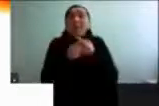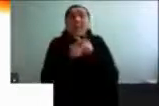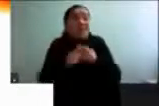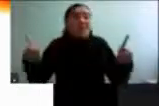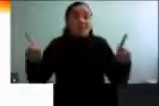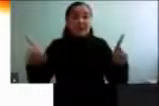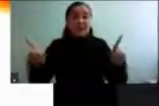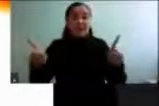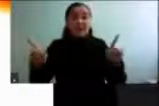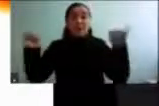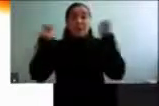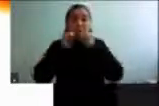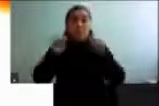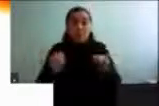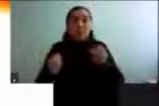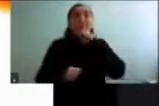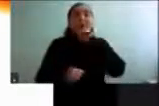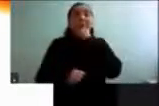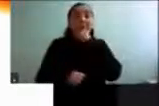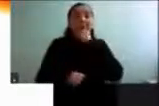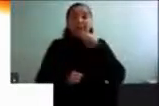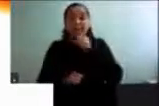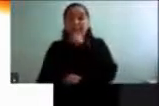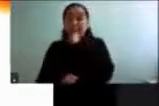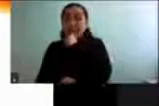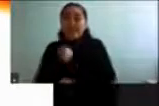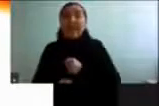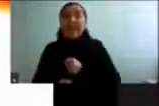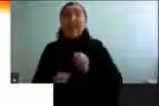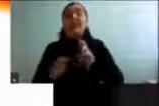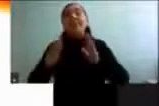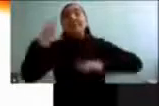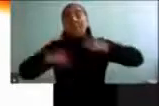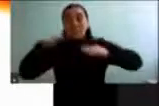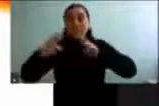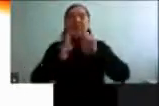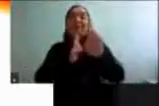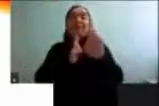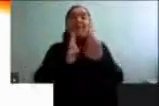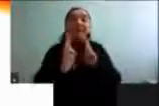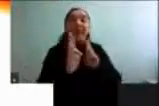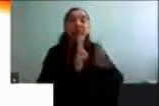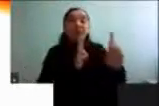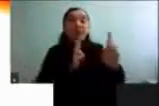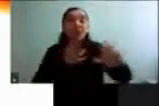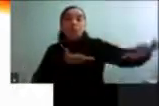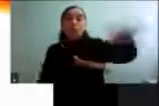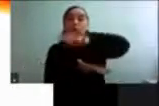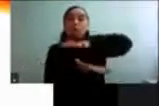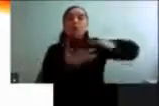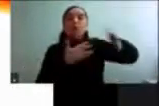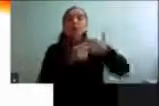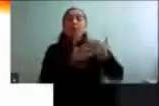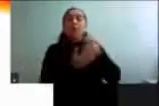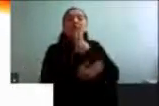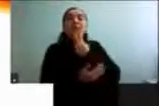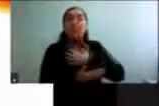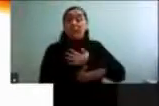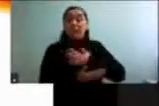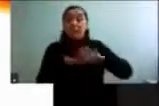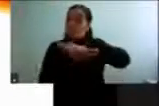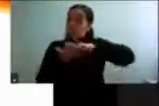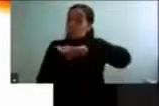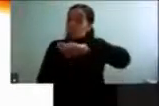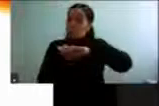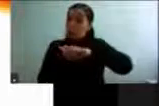se puede explicar por la interacción con los entornos en los que las personas mayores han vivido. Por ejemplo, los entornos